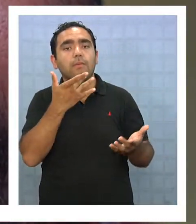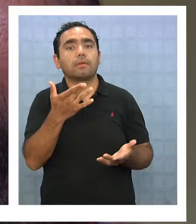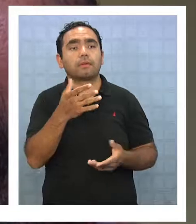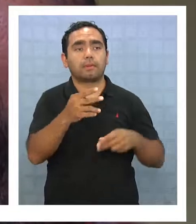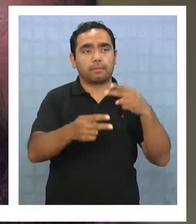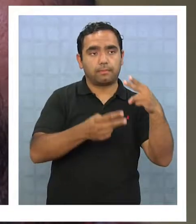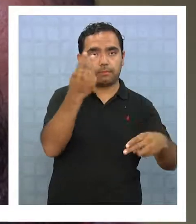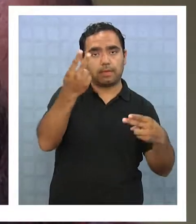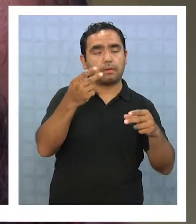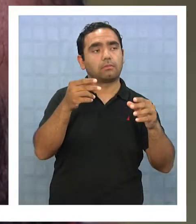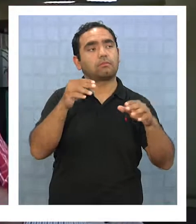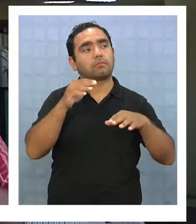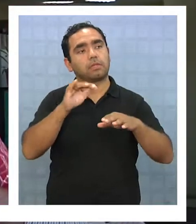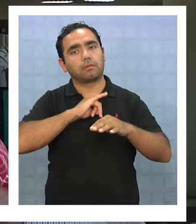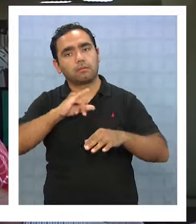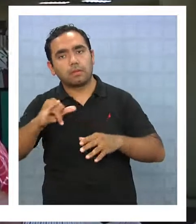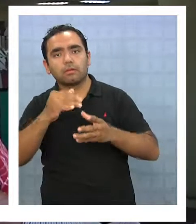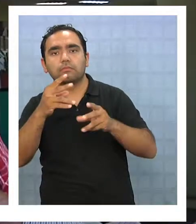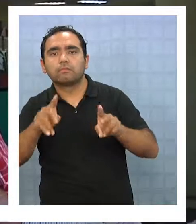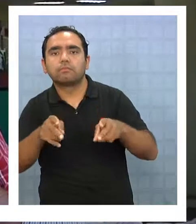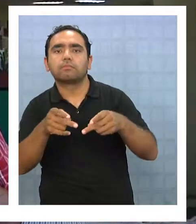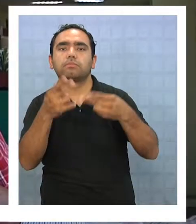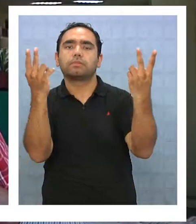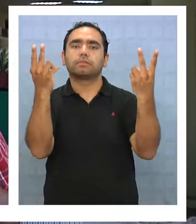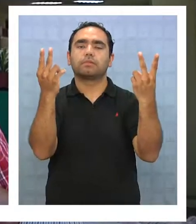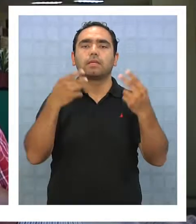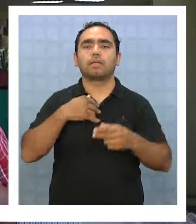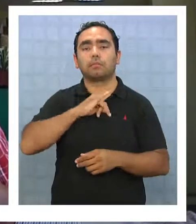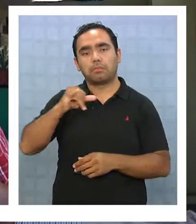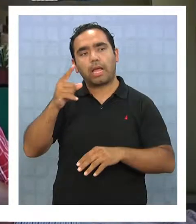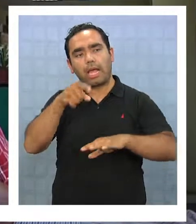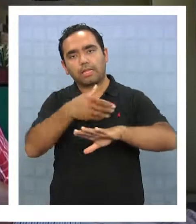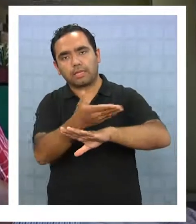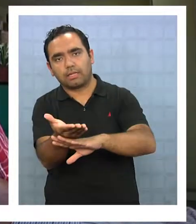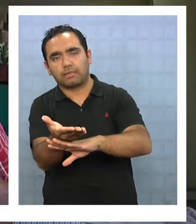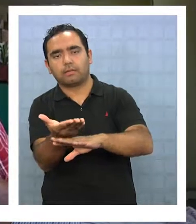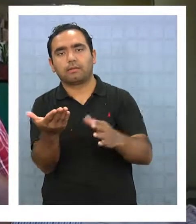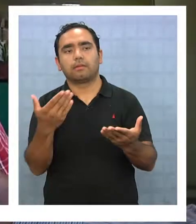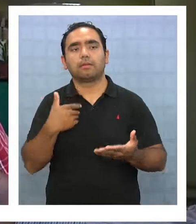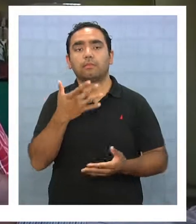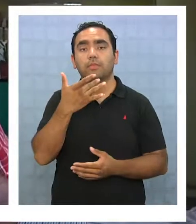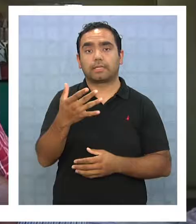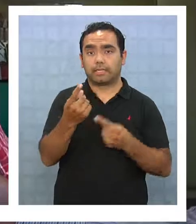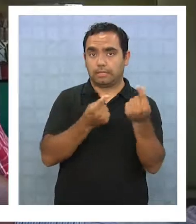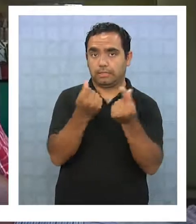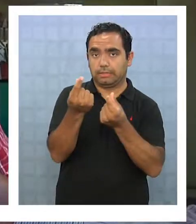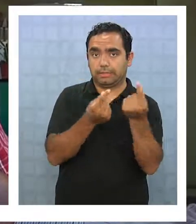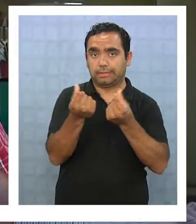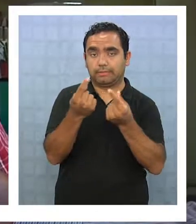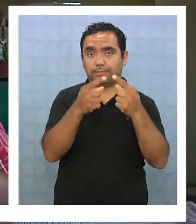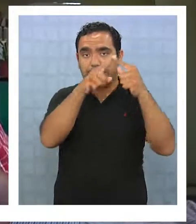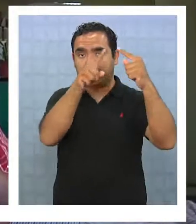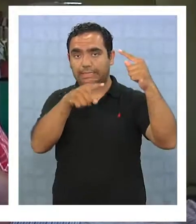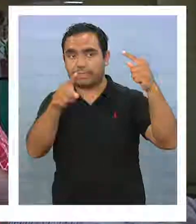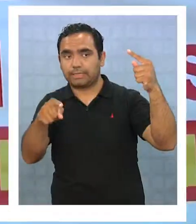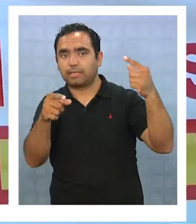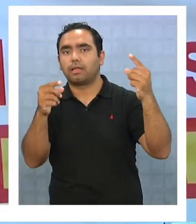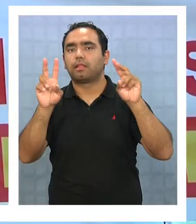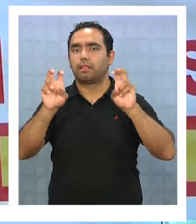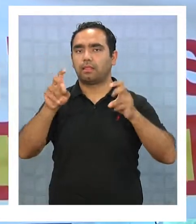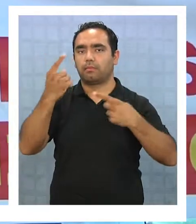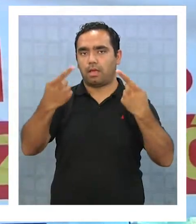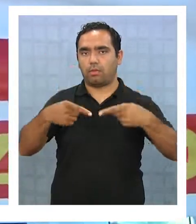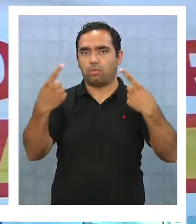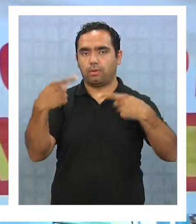el paro se levantara y poder atender. Porque la economía queda afectada cuando hay un paro total de aduanas.